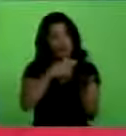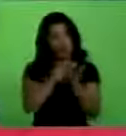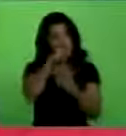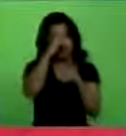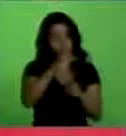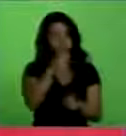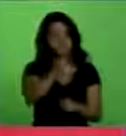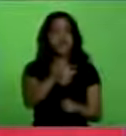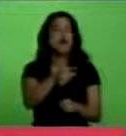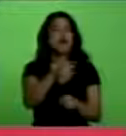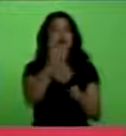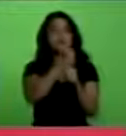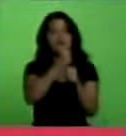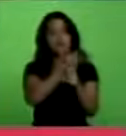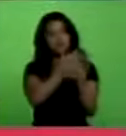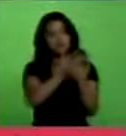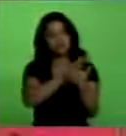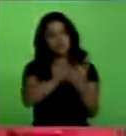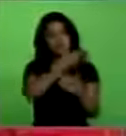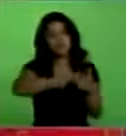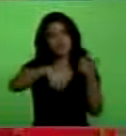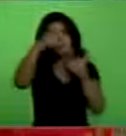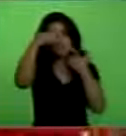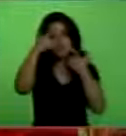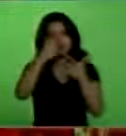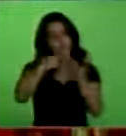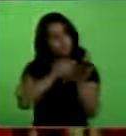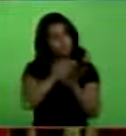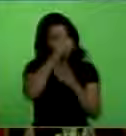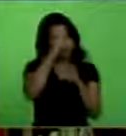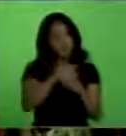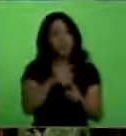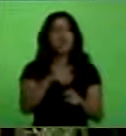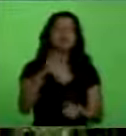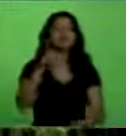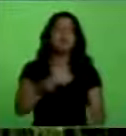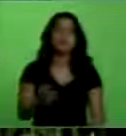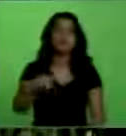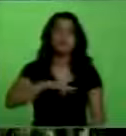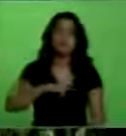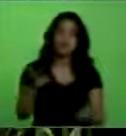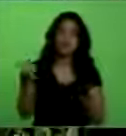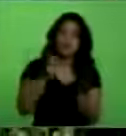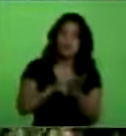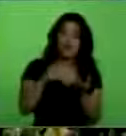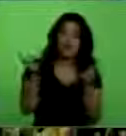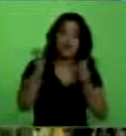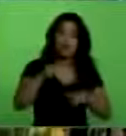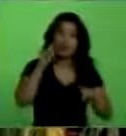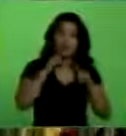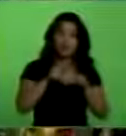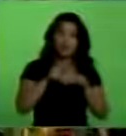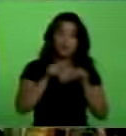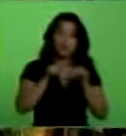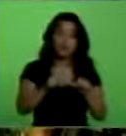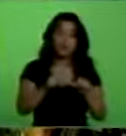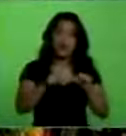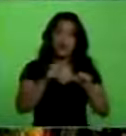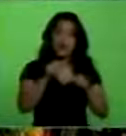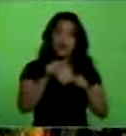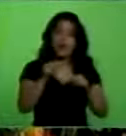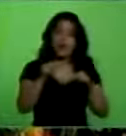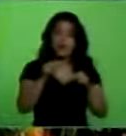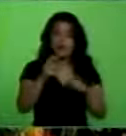al legado del comandante Chávez, la lealtad suprema. Dispongo de la ratificación del acuerdo para la constitución del ECOALBA.